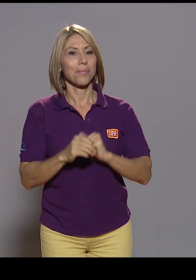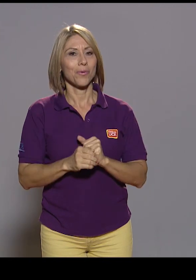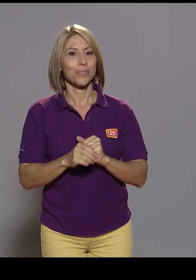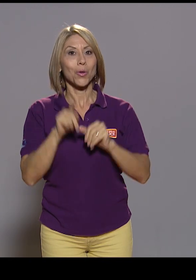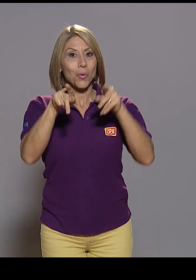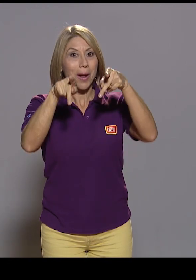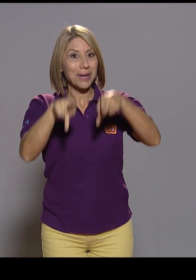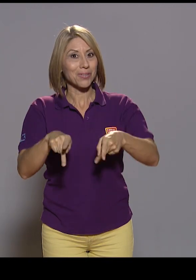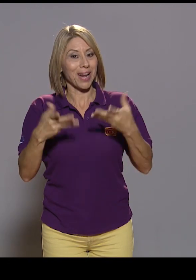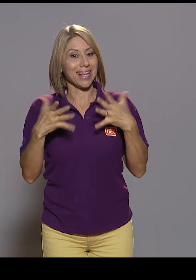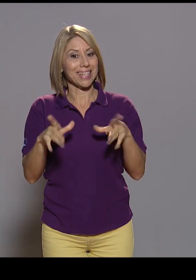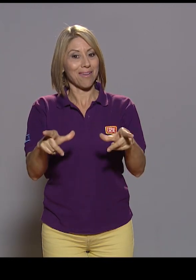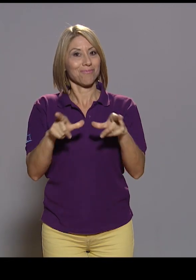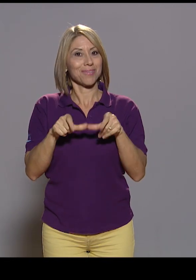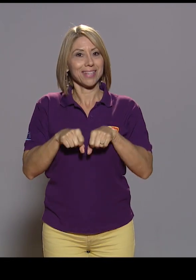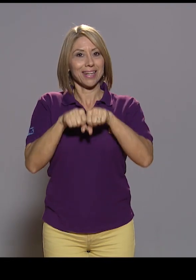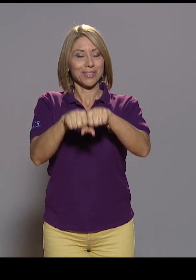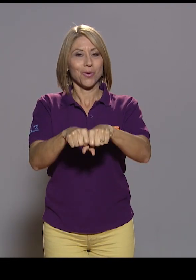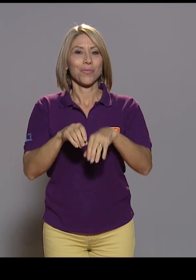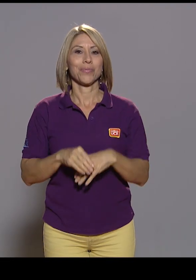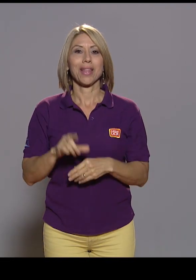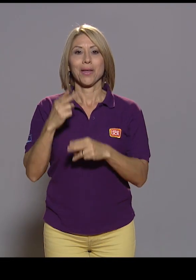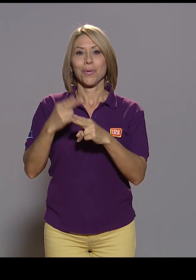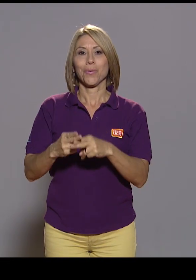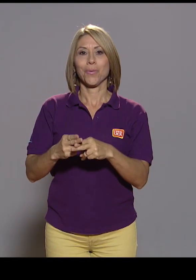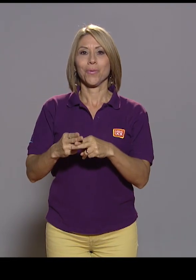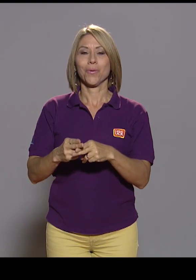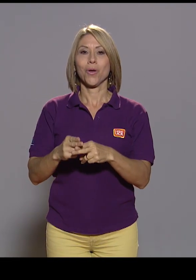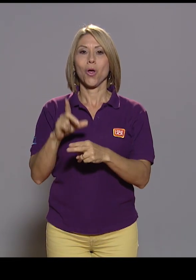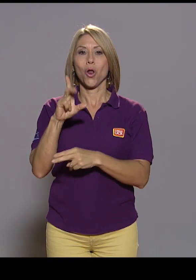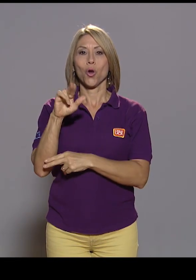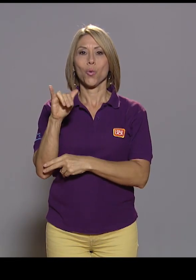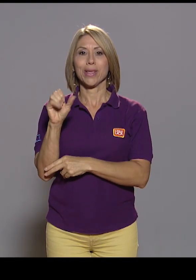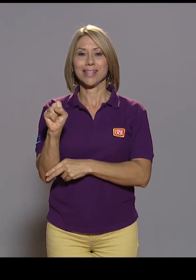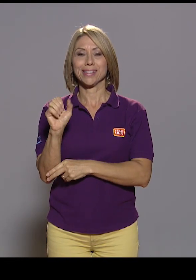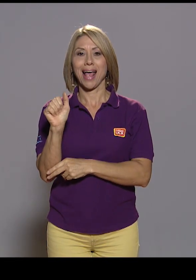que se egresó, bueno, pues Luis Arroyo es su nombre,